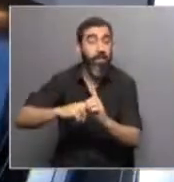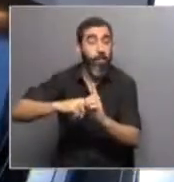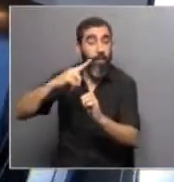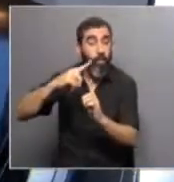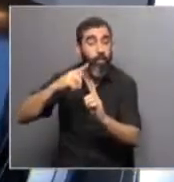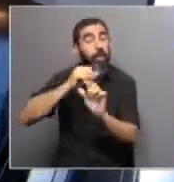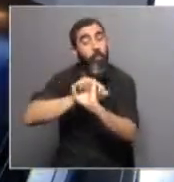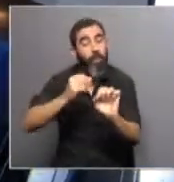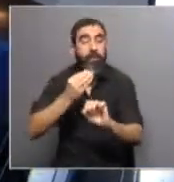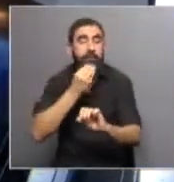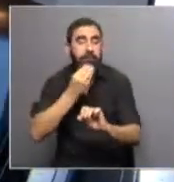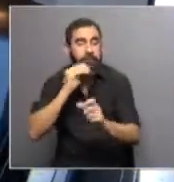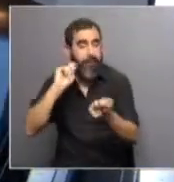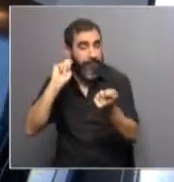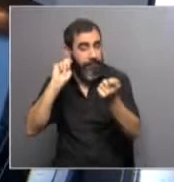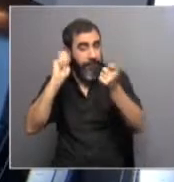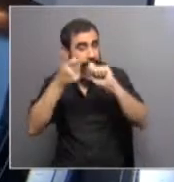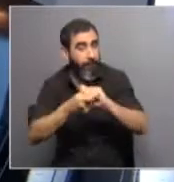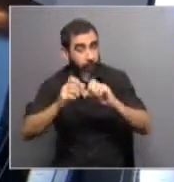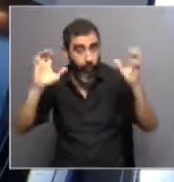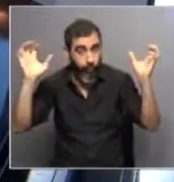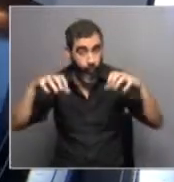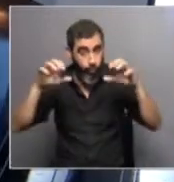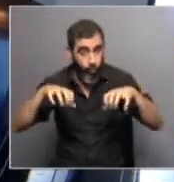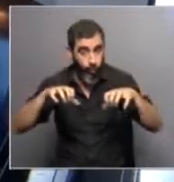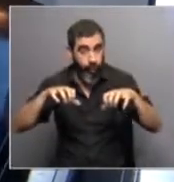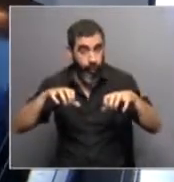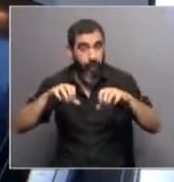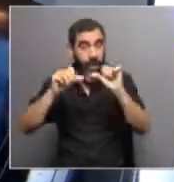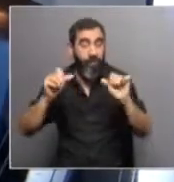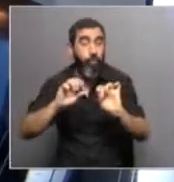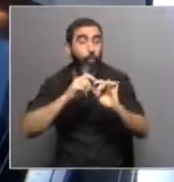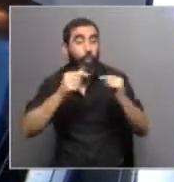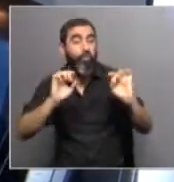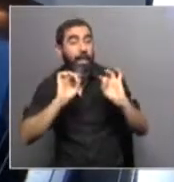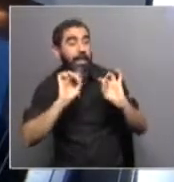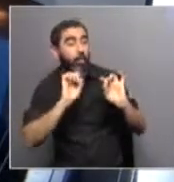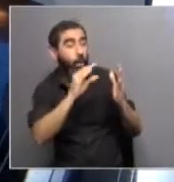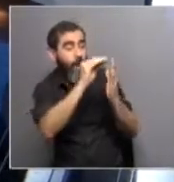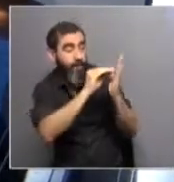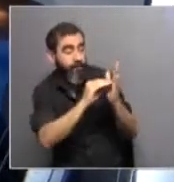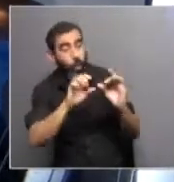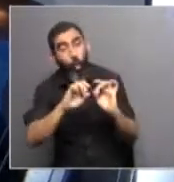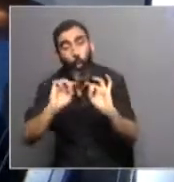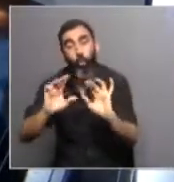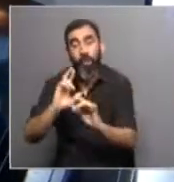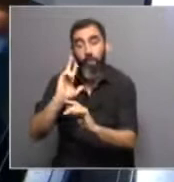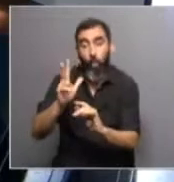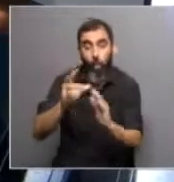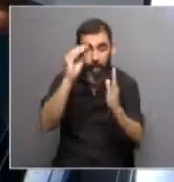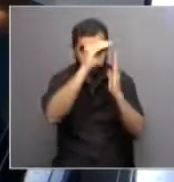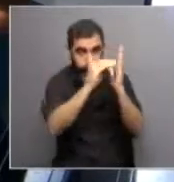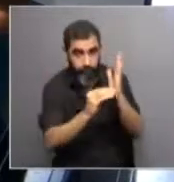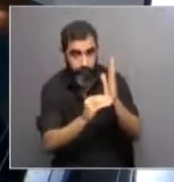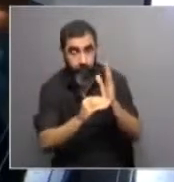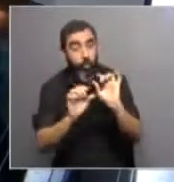Uno puede simular los cambios observados en las lluvias usando forzantes naturales y forzantes naturales antropogénicos. Y uno solo puede